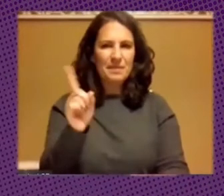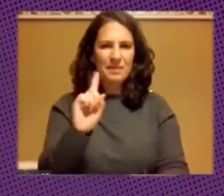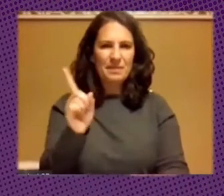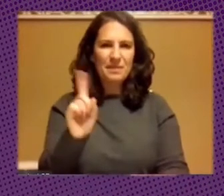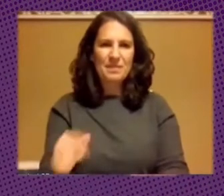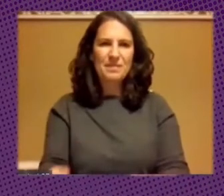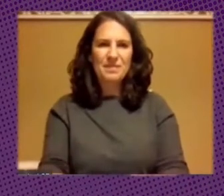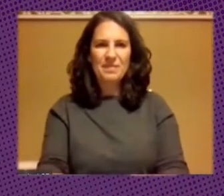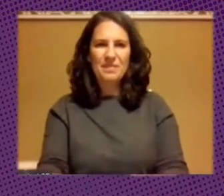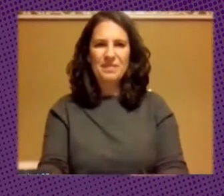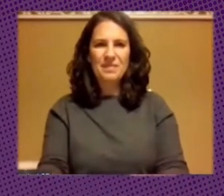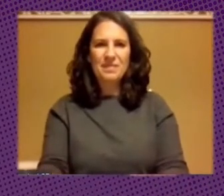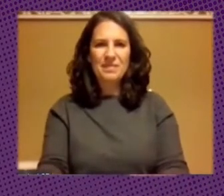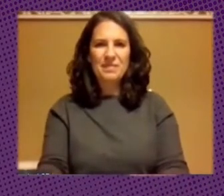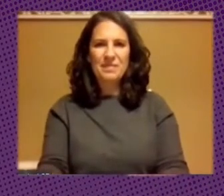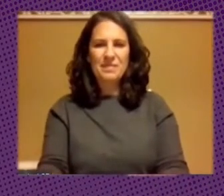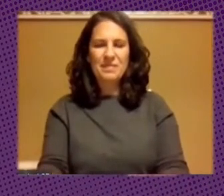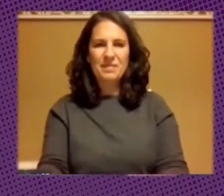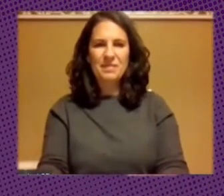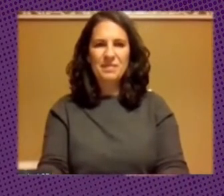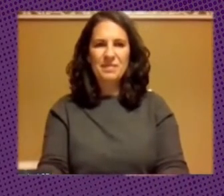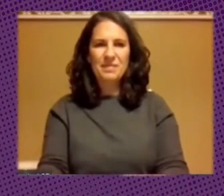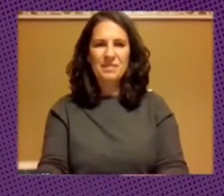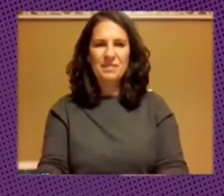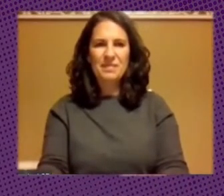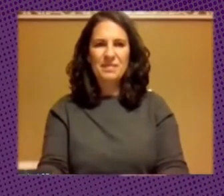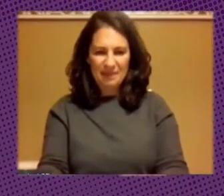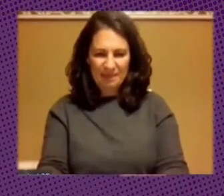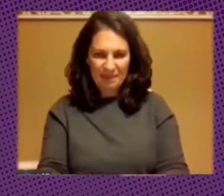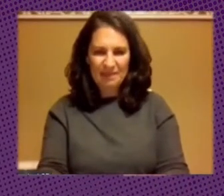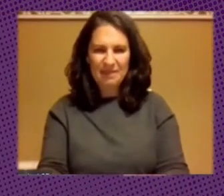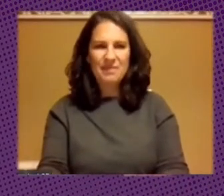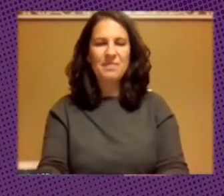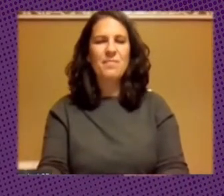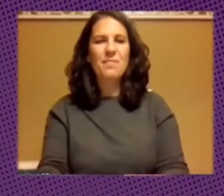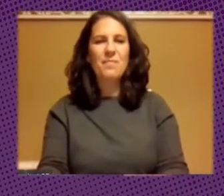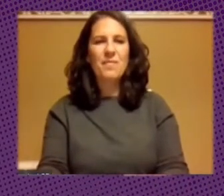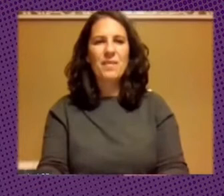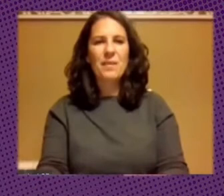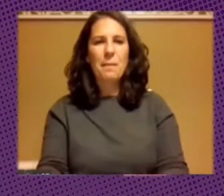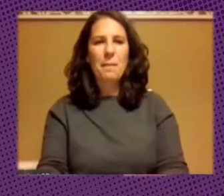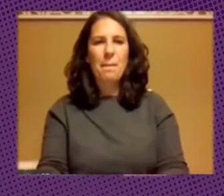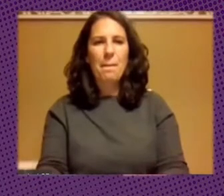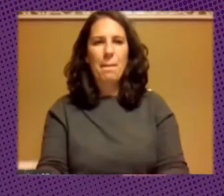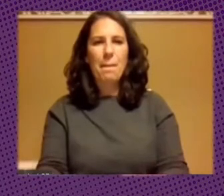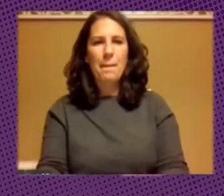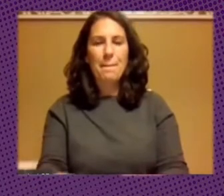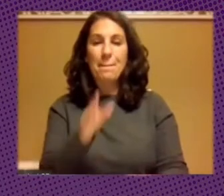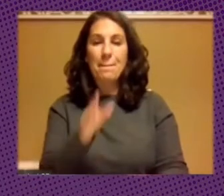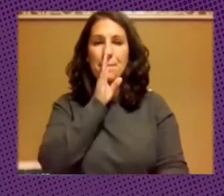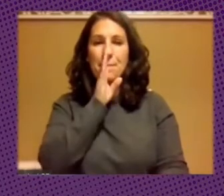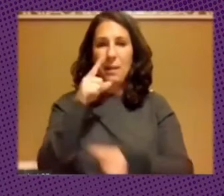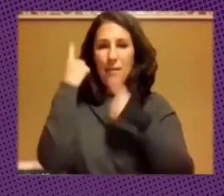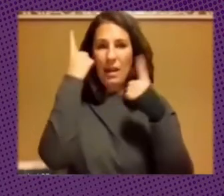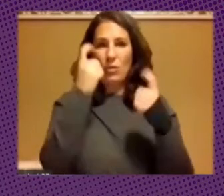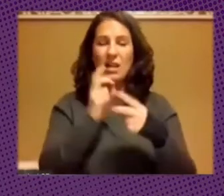tu micro Virginia ahí voy frente a la pregunta la respuesta para mí